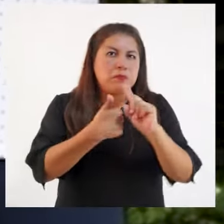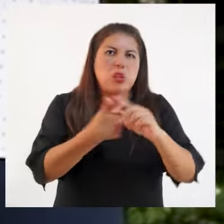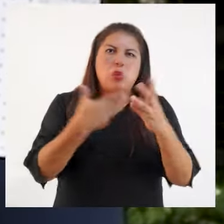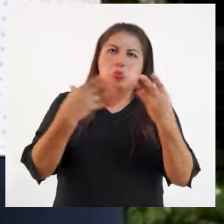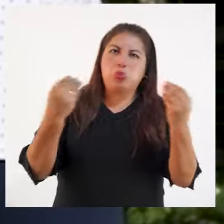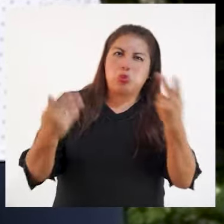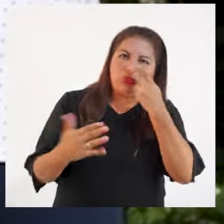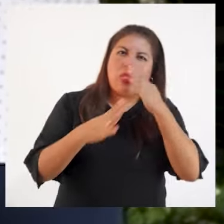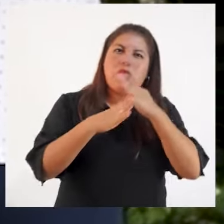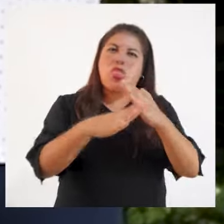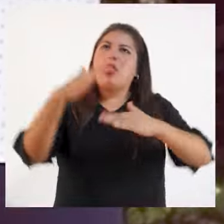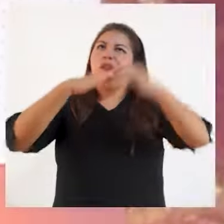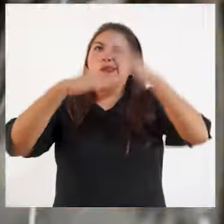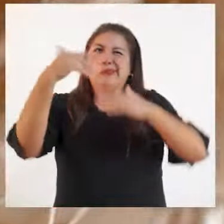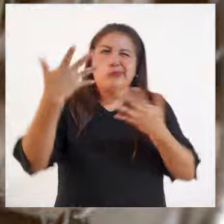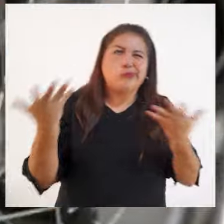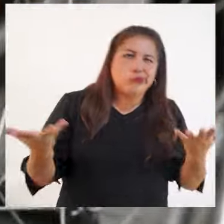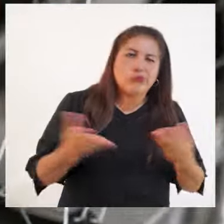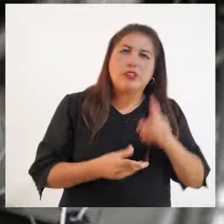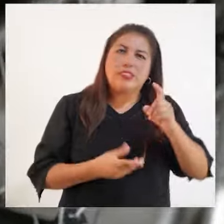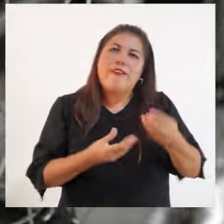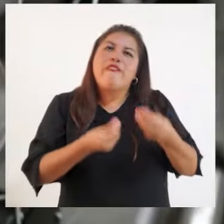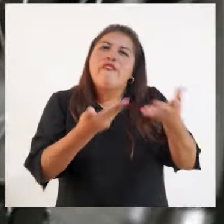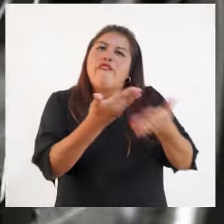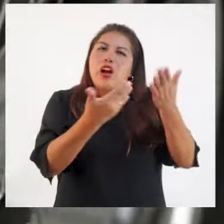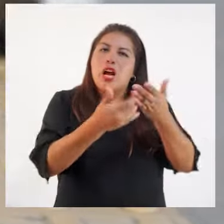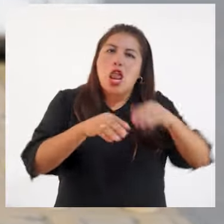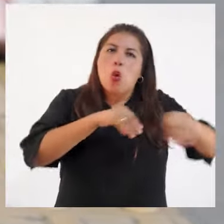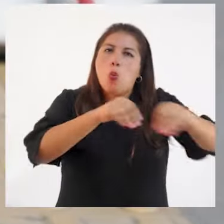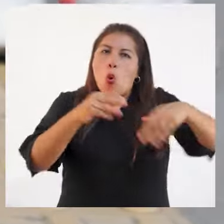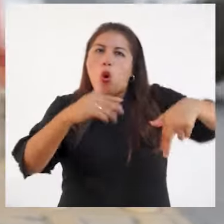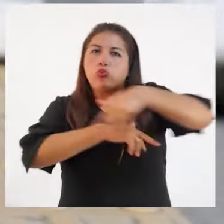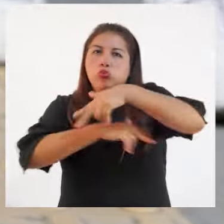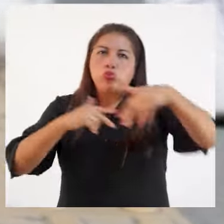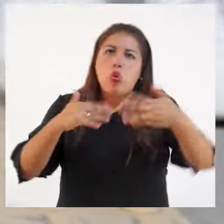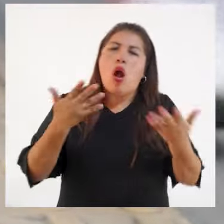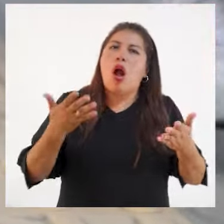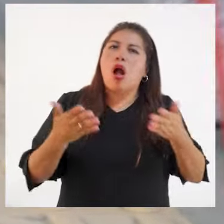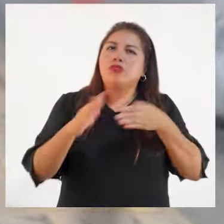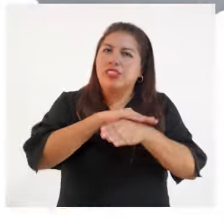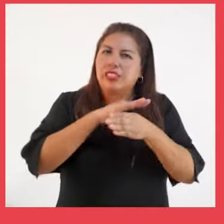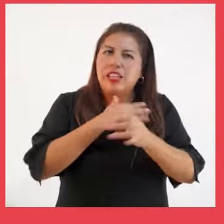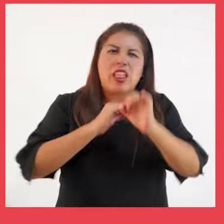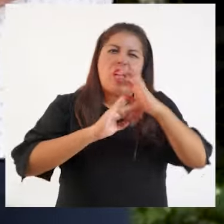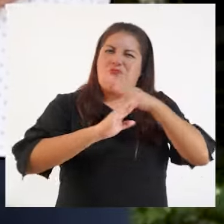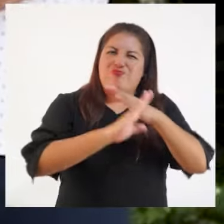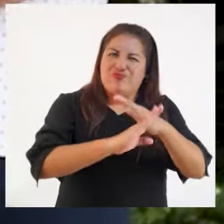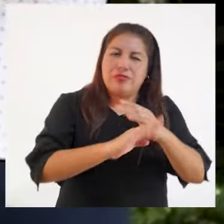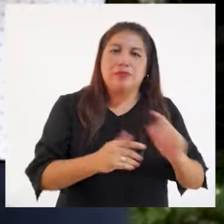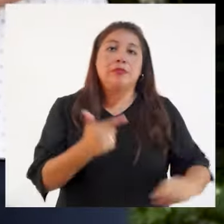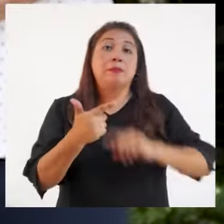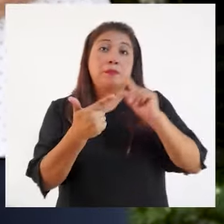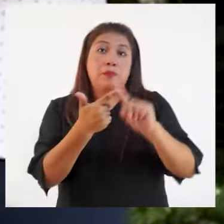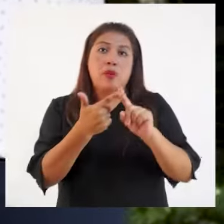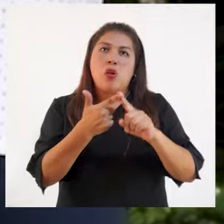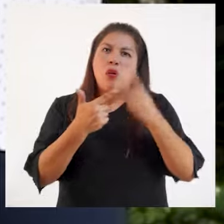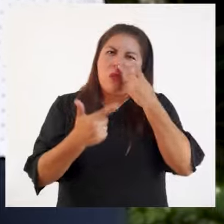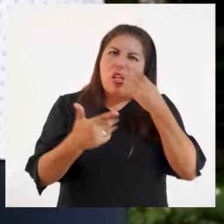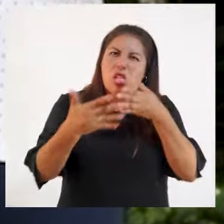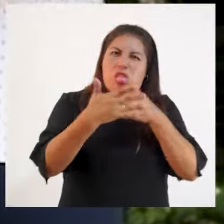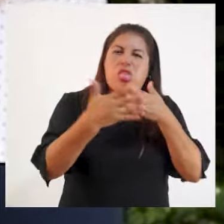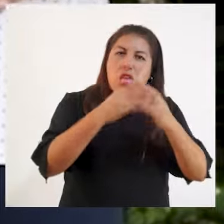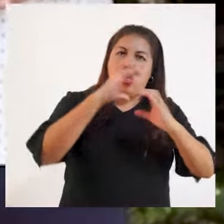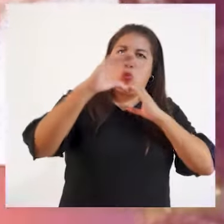1. Barreras físicas. Facilitemos su desplazamiento con entornos accesibles y sin obstáculos. 2. Barreras